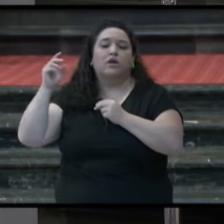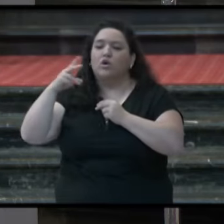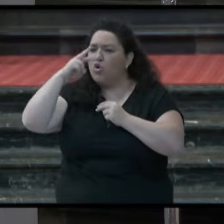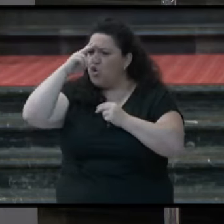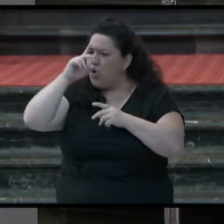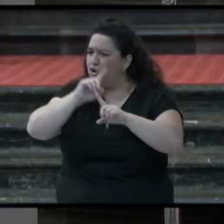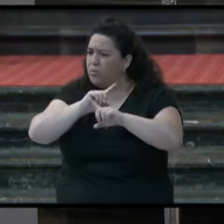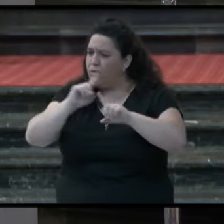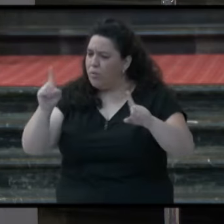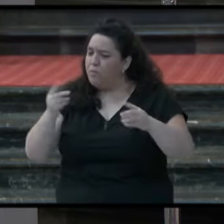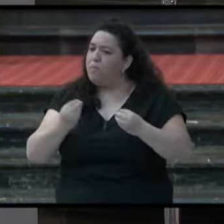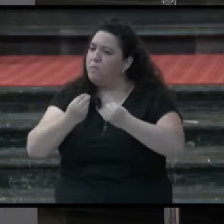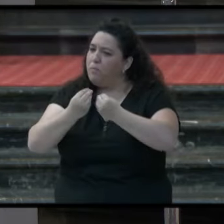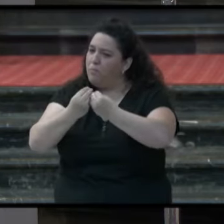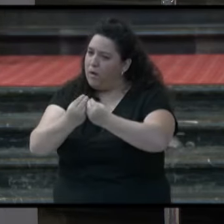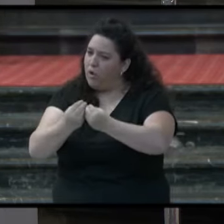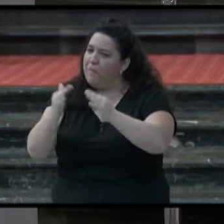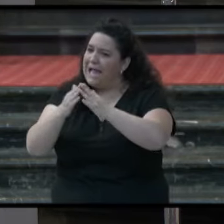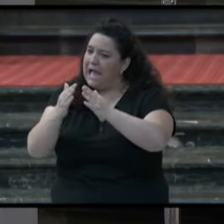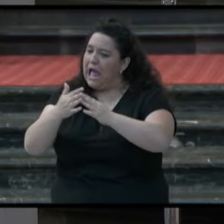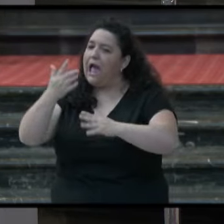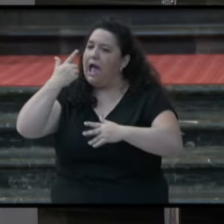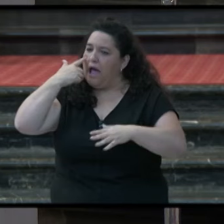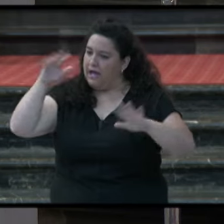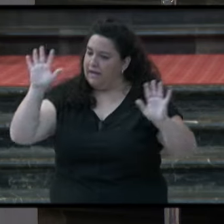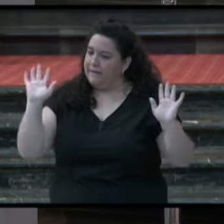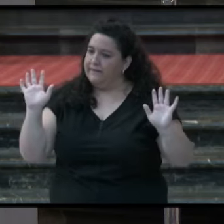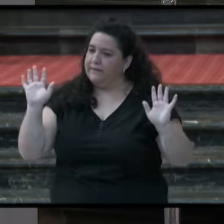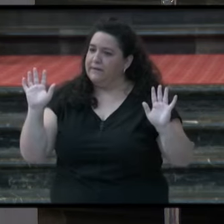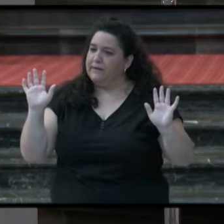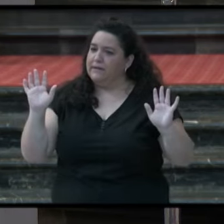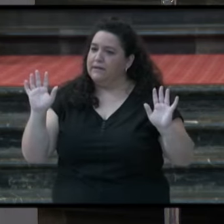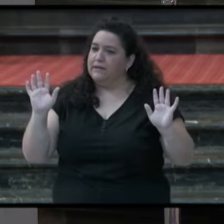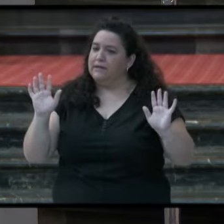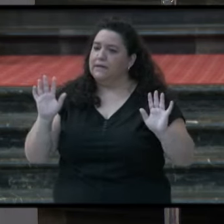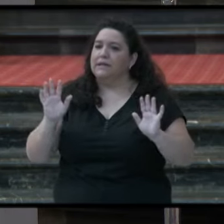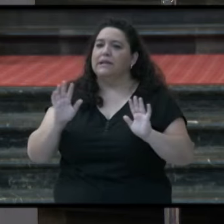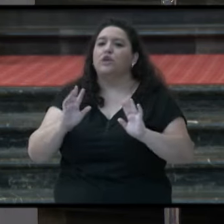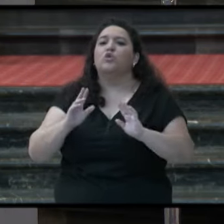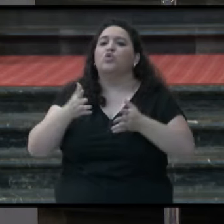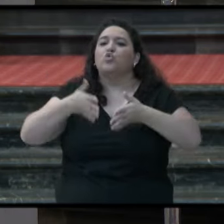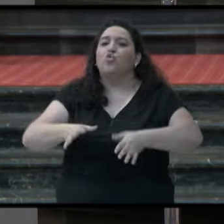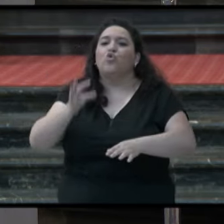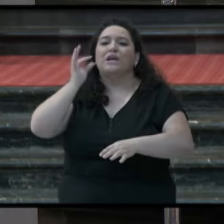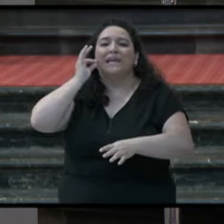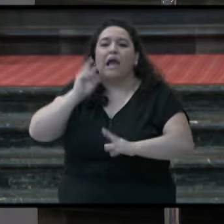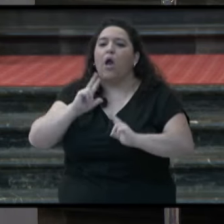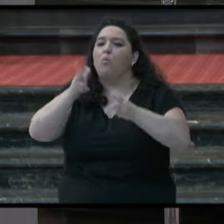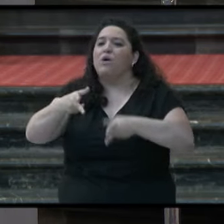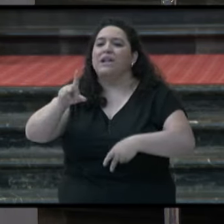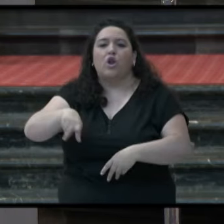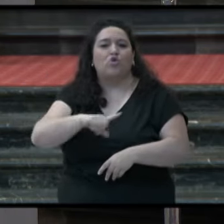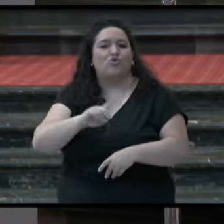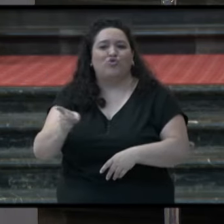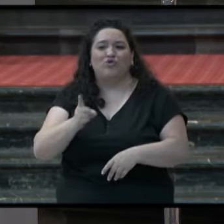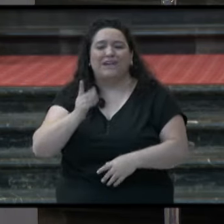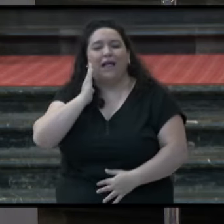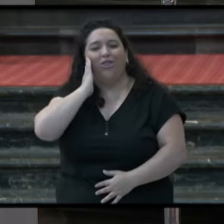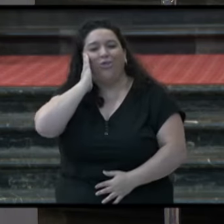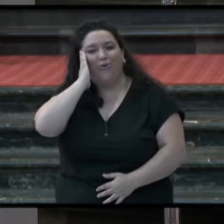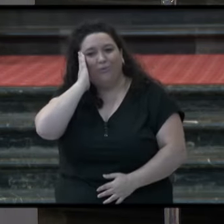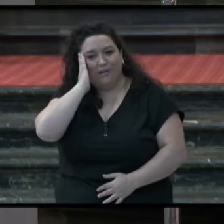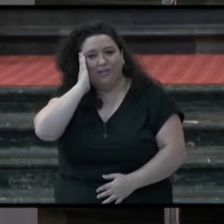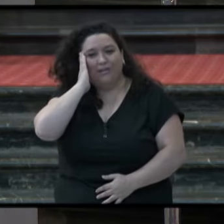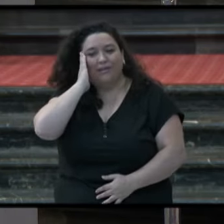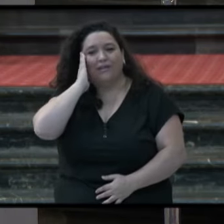os preocupéis, vamos allá. Y le dice, no está muerta, está dormida. Sí,